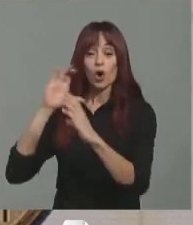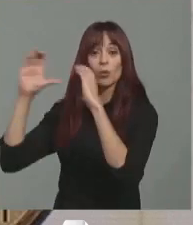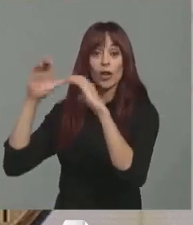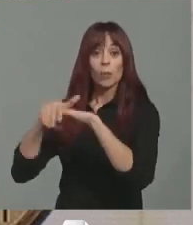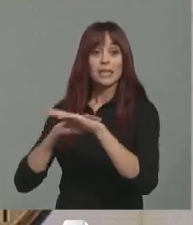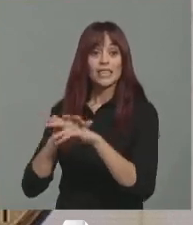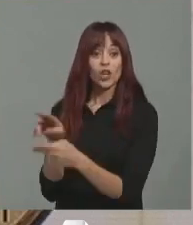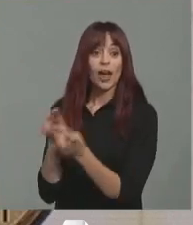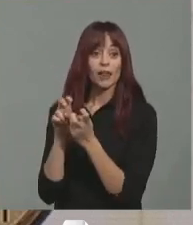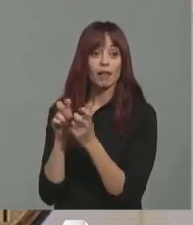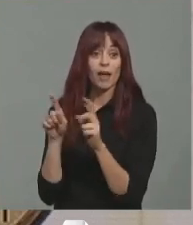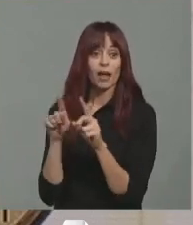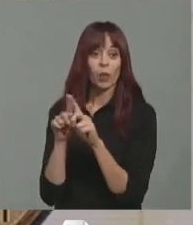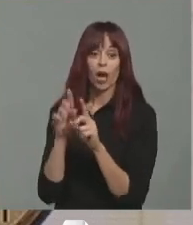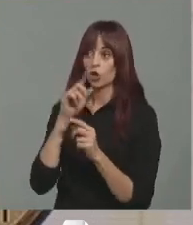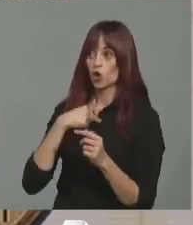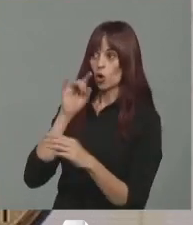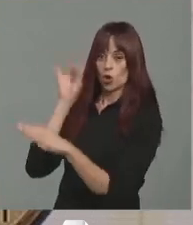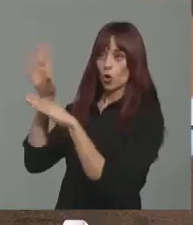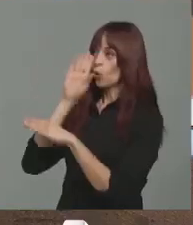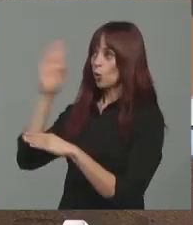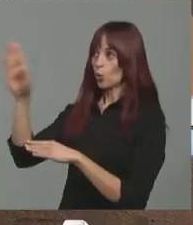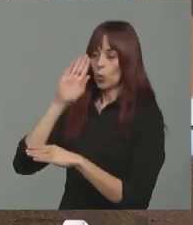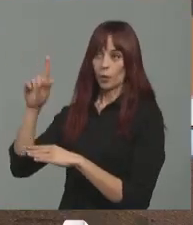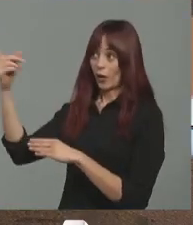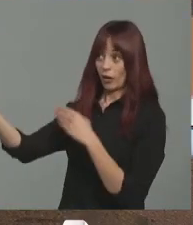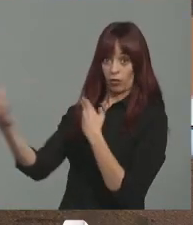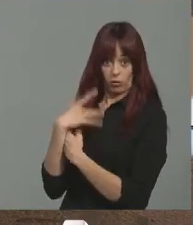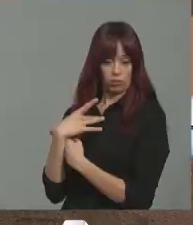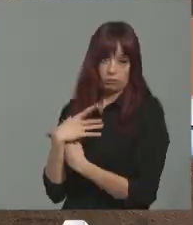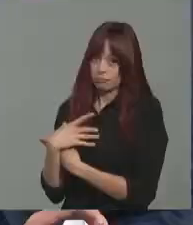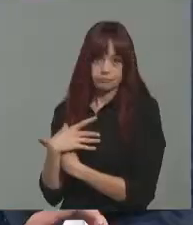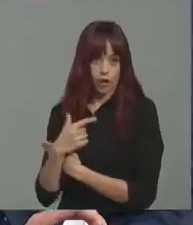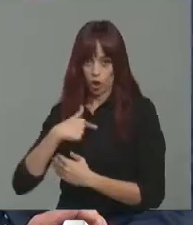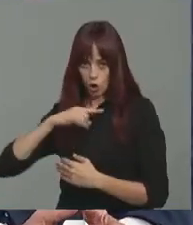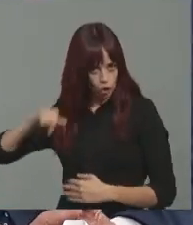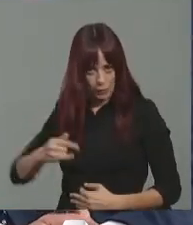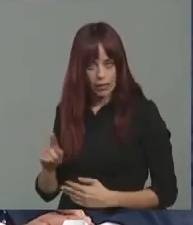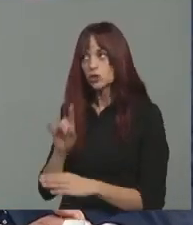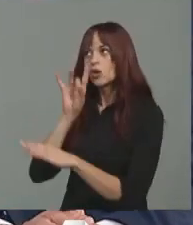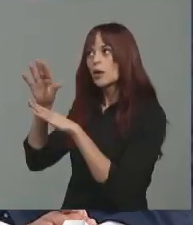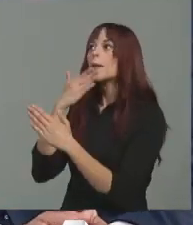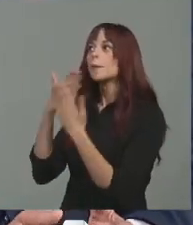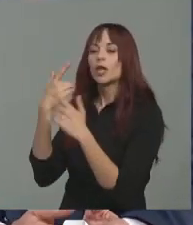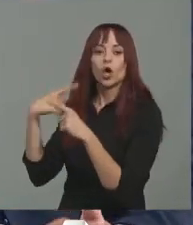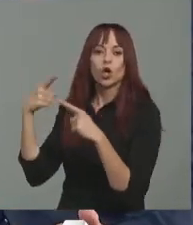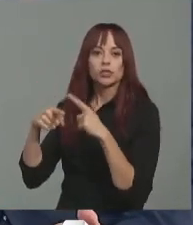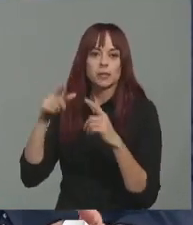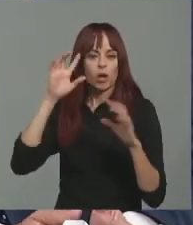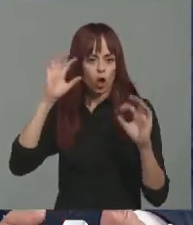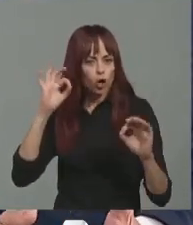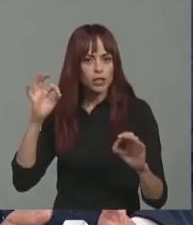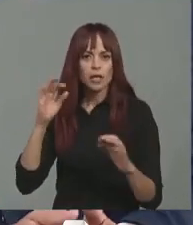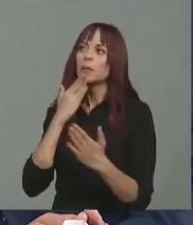Ministerio de Hacienda es absolutamente unireccional. Yo no me canso de enviarles comunicaciones al Ministerio pidiéndole cosas que creo que son absolutamente razonables.